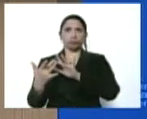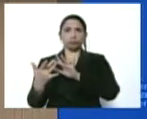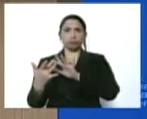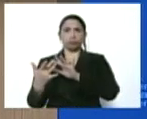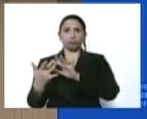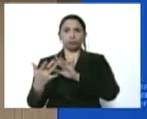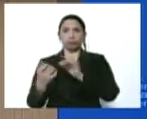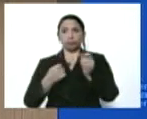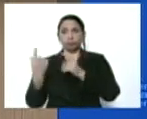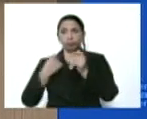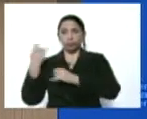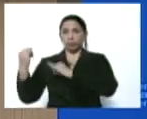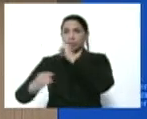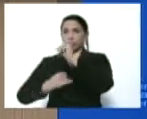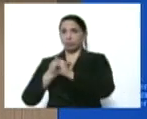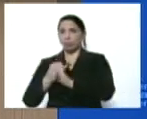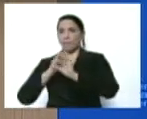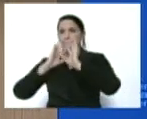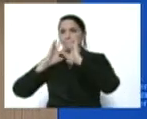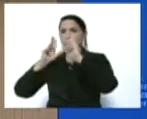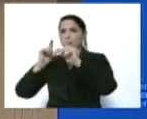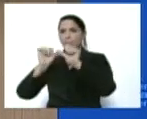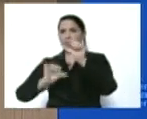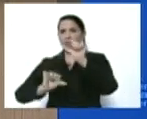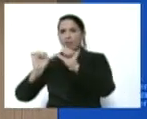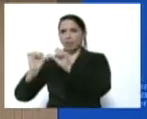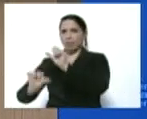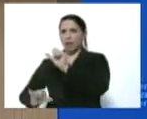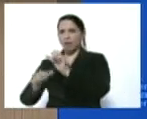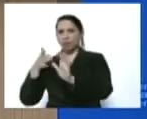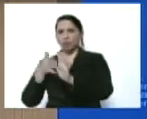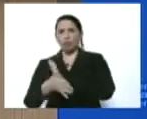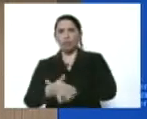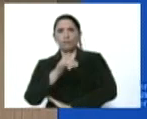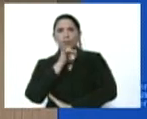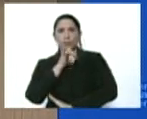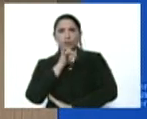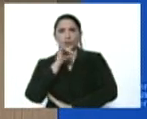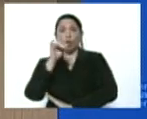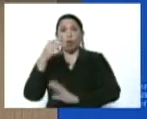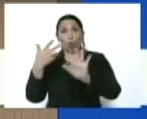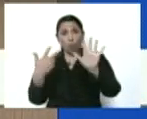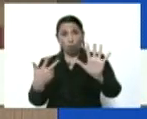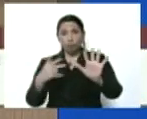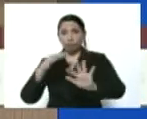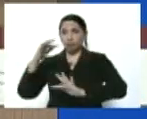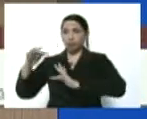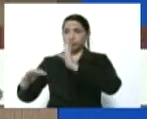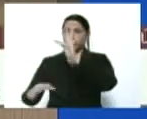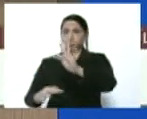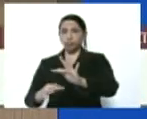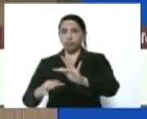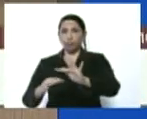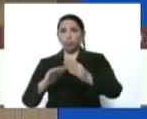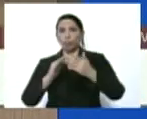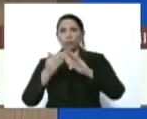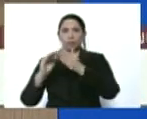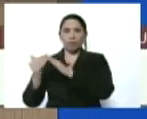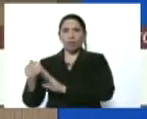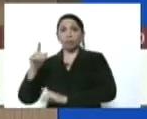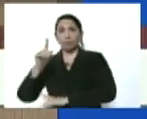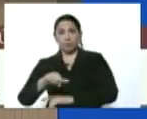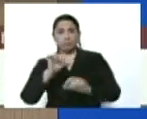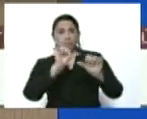viajero internacional, que yo voy a dar detalles al respecto, y 8 casos de transmisión comunitaria, que también daremos